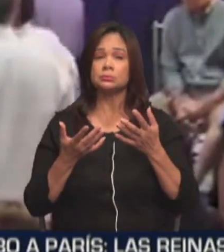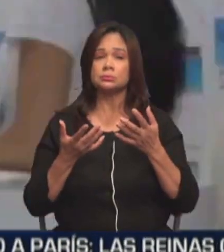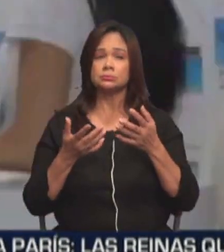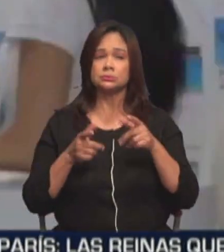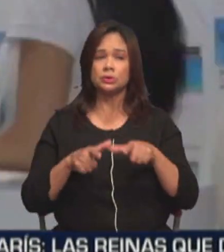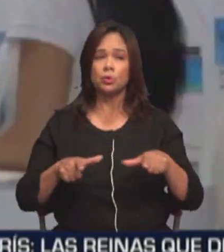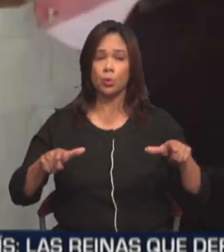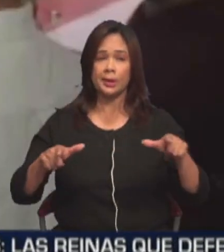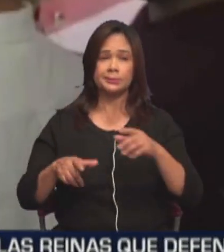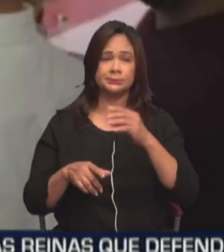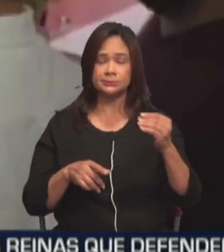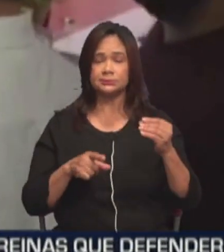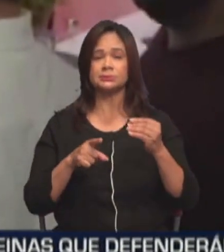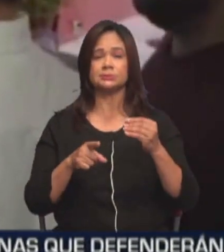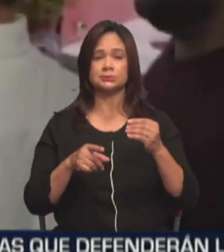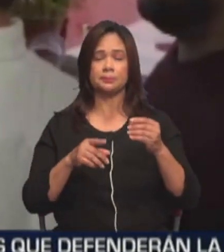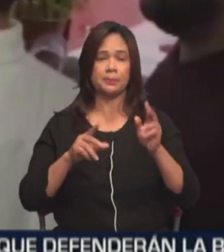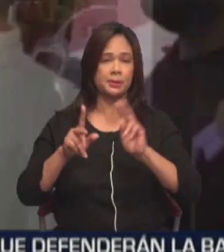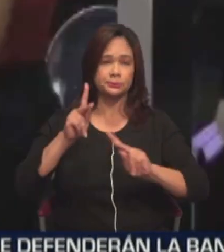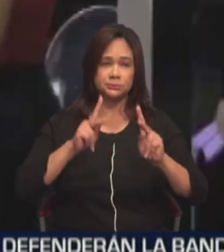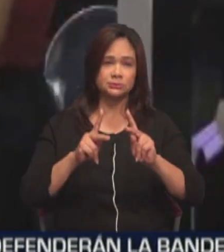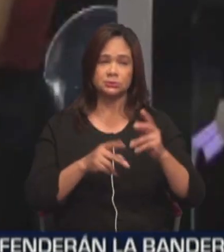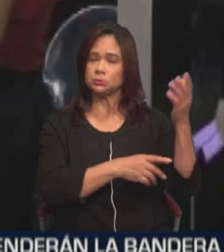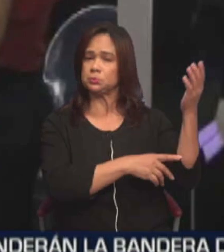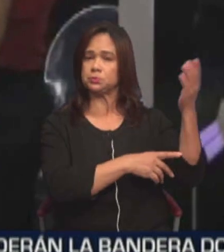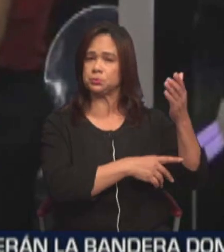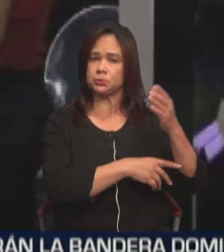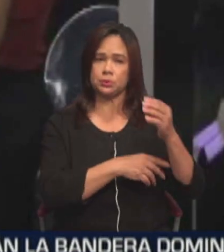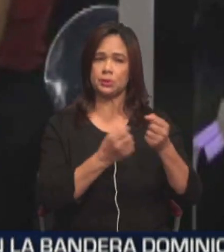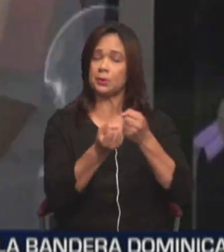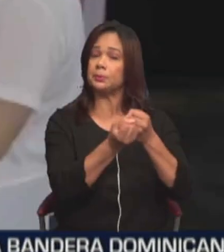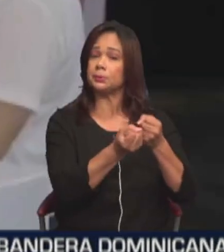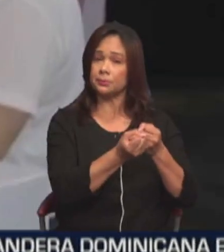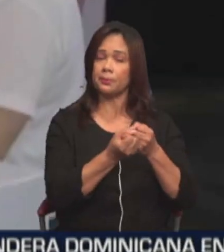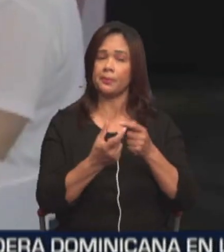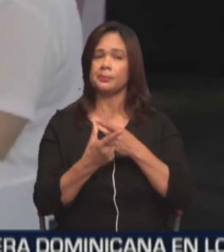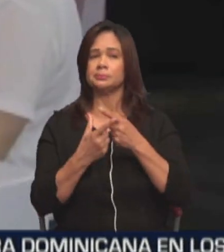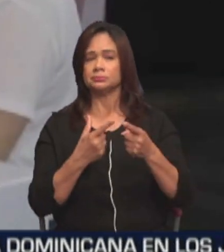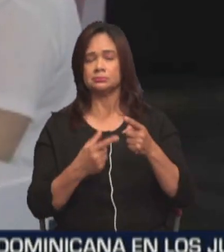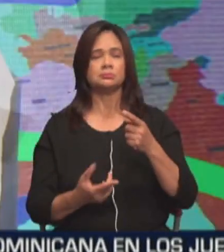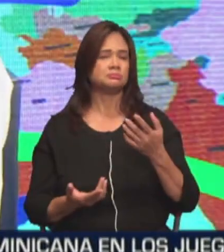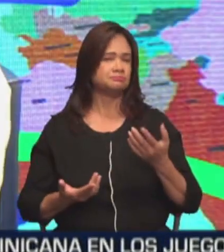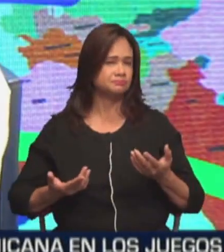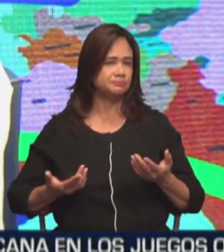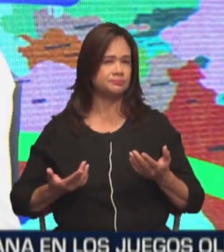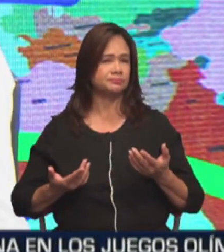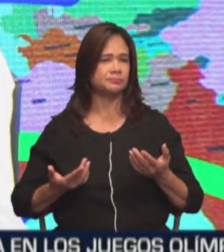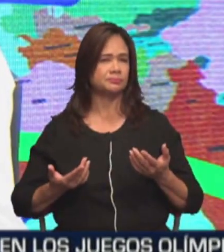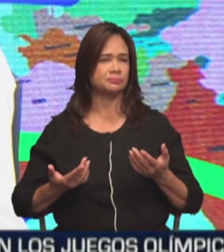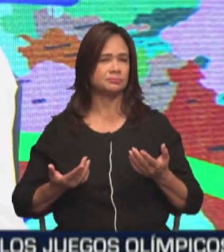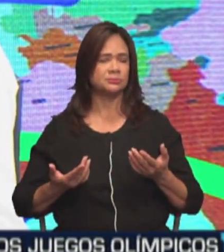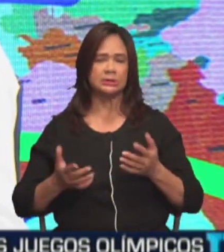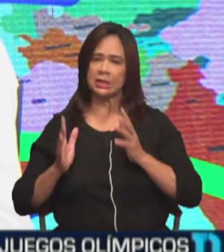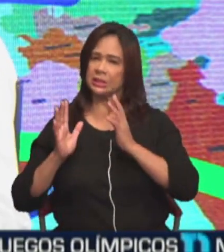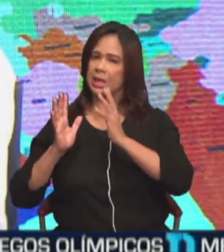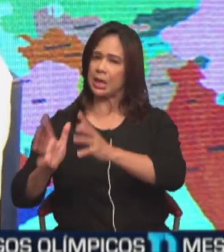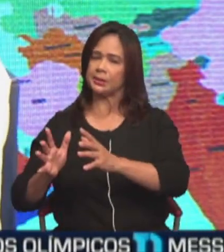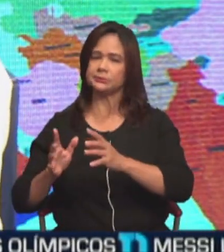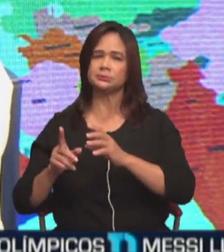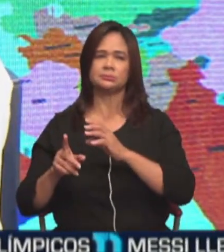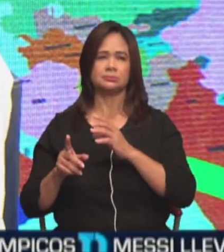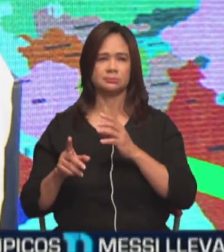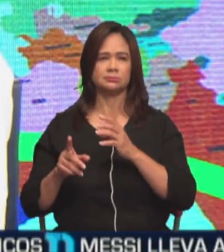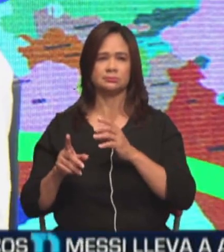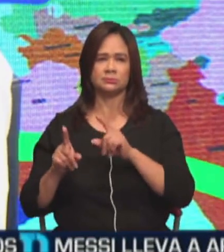fecha, el público, los expositores y los patrocinadores. Entonces, Roberto, dejé de hacer otras cosas. Digo,